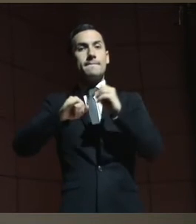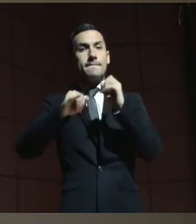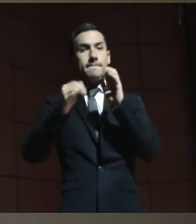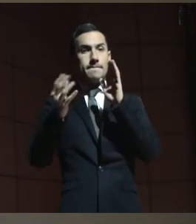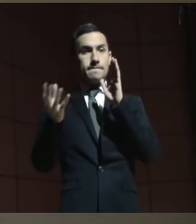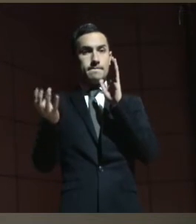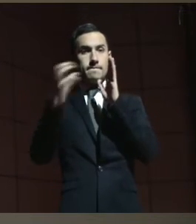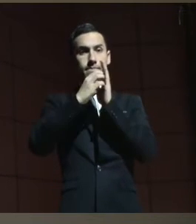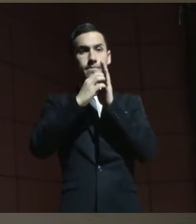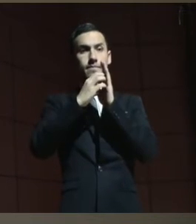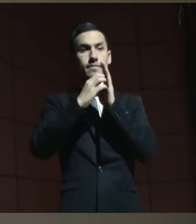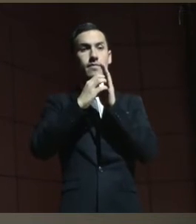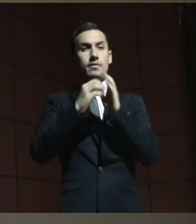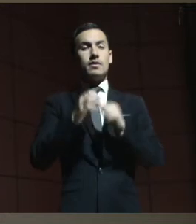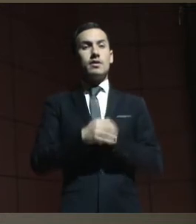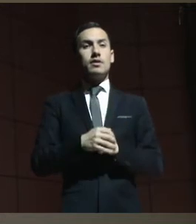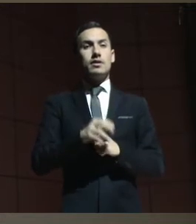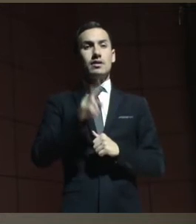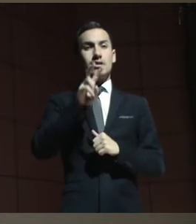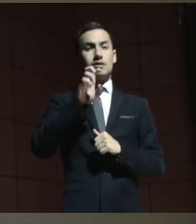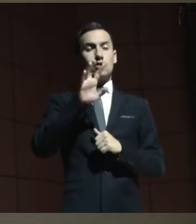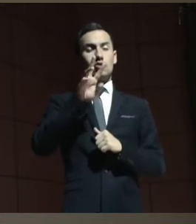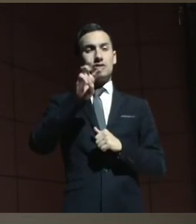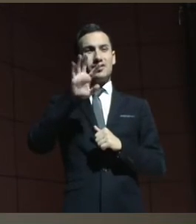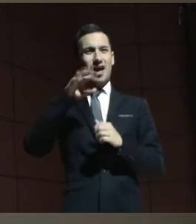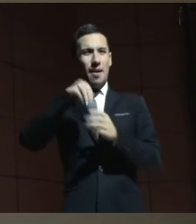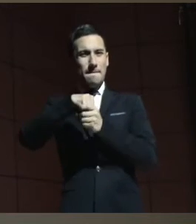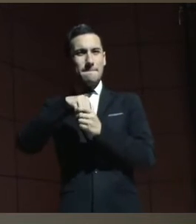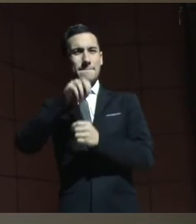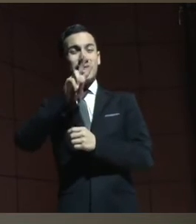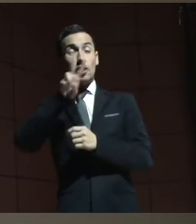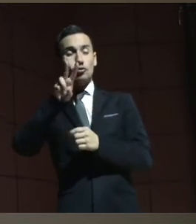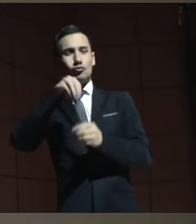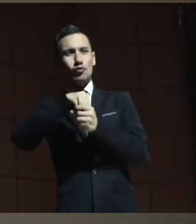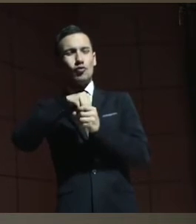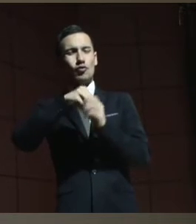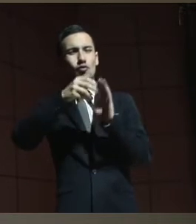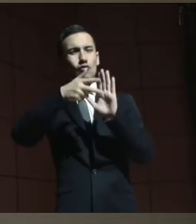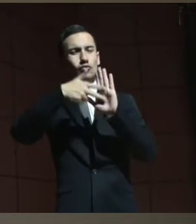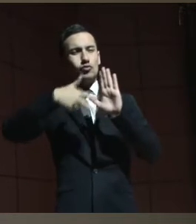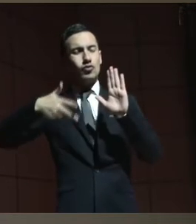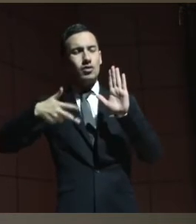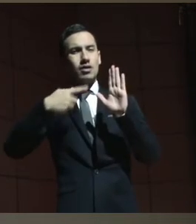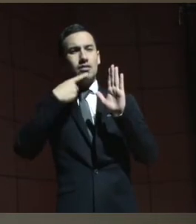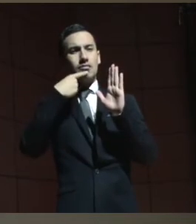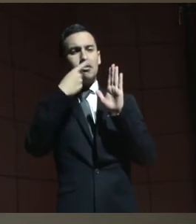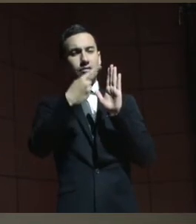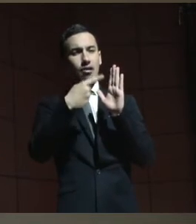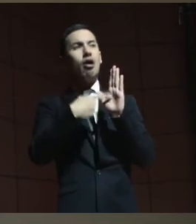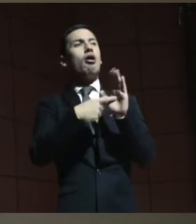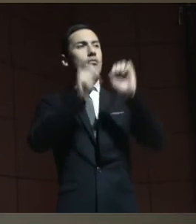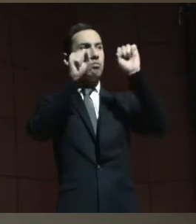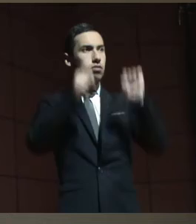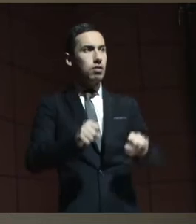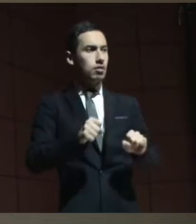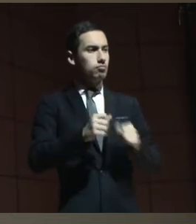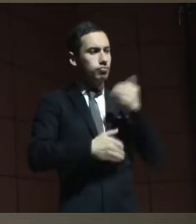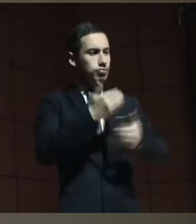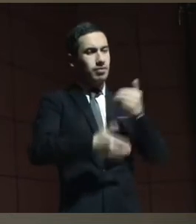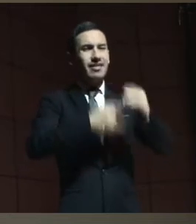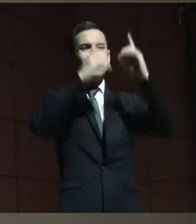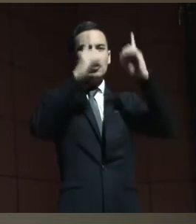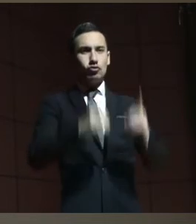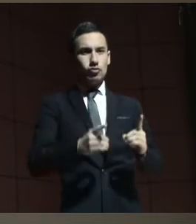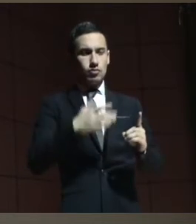el bloque del 75, inciso 22 de la Constitución nuestra, era el que me habilitaba operativamente para tomar decisiones como